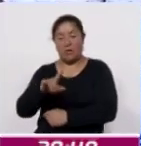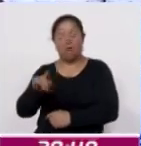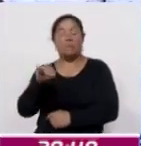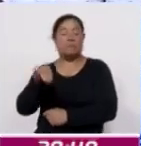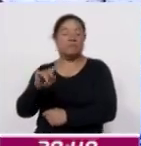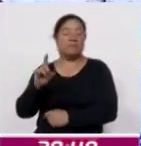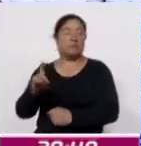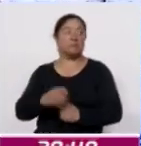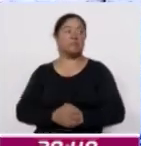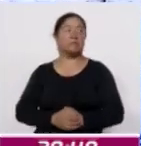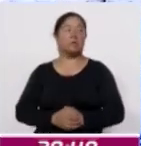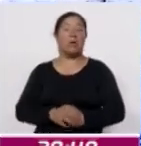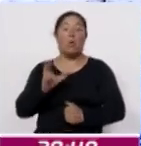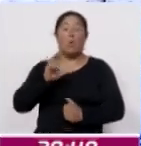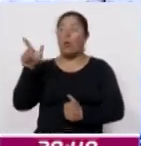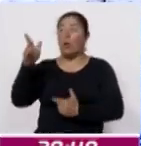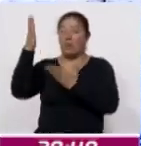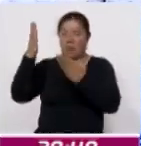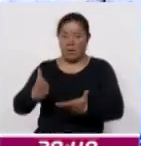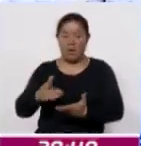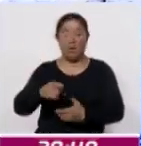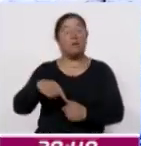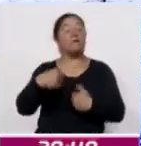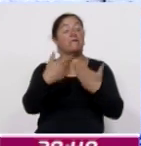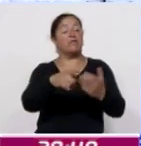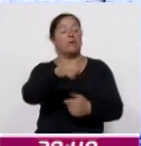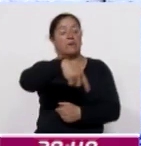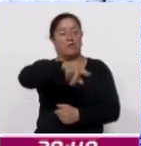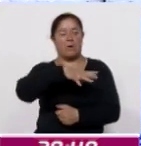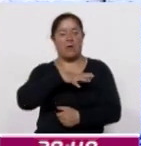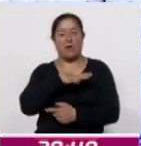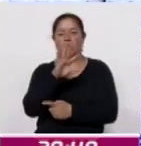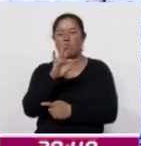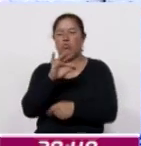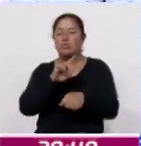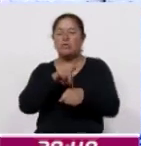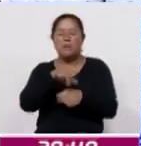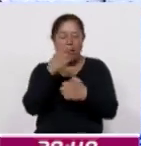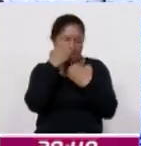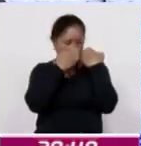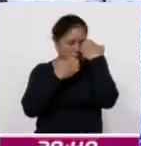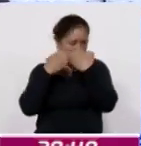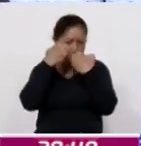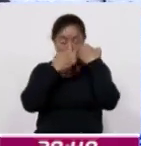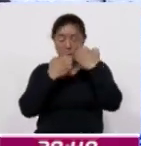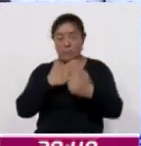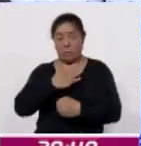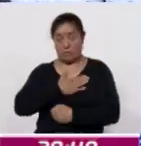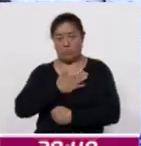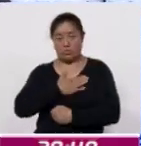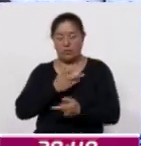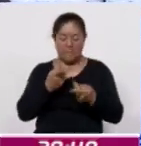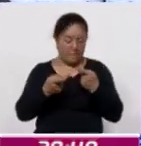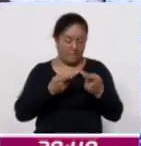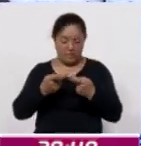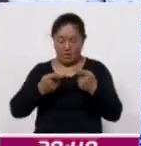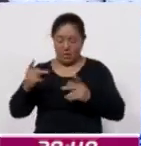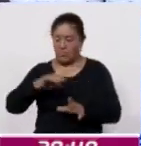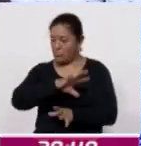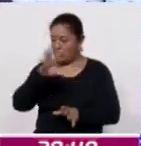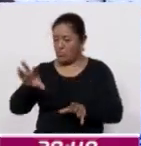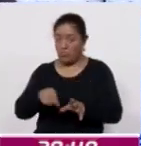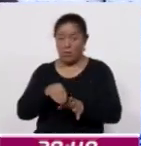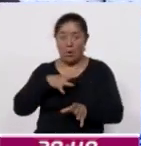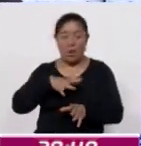En el momento de arribar fueron al área de cuarentena para su monitoreo, en lo que nosotros preparábamos todo lo que es el